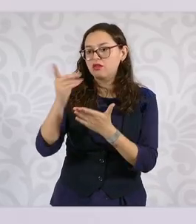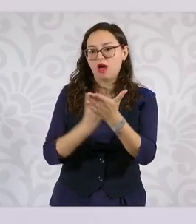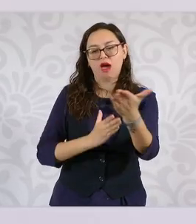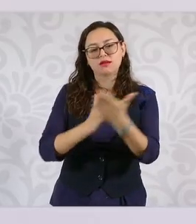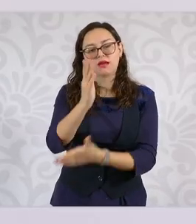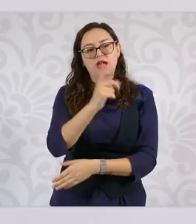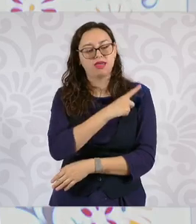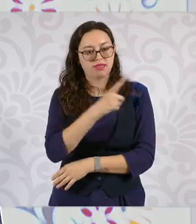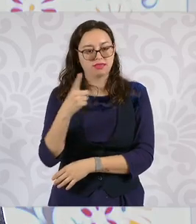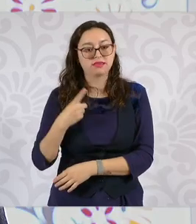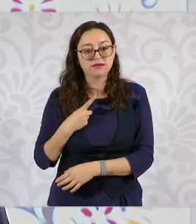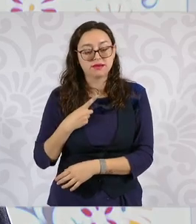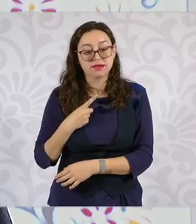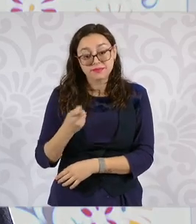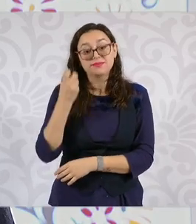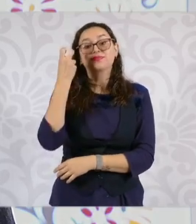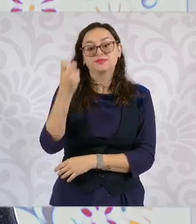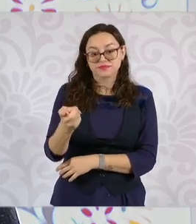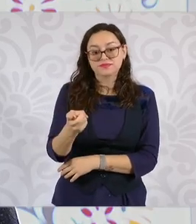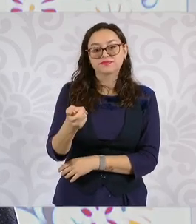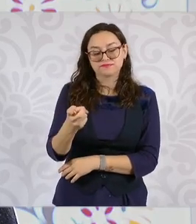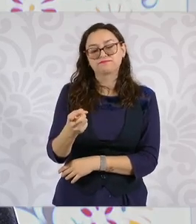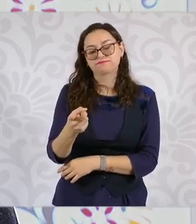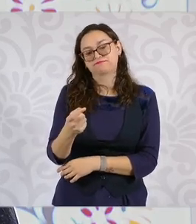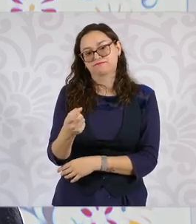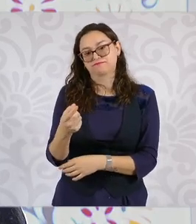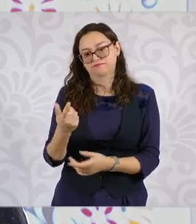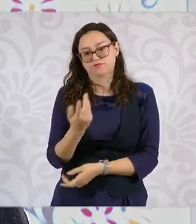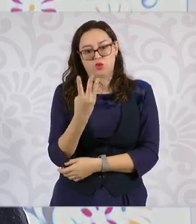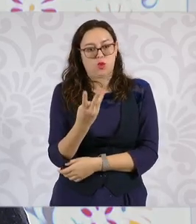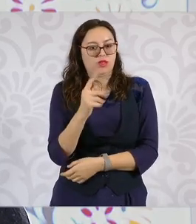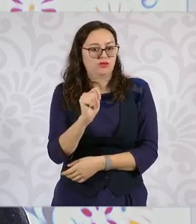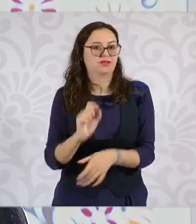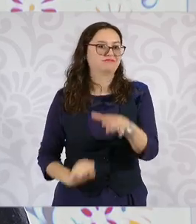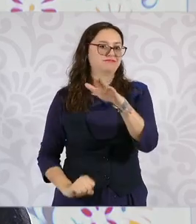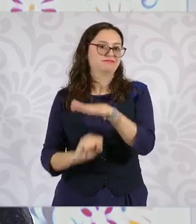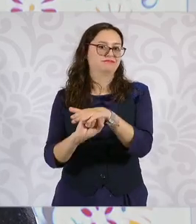Esa es una de las esencias de la Cuarta Transformación.